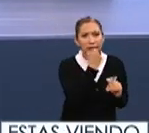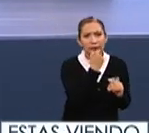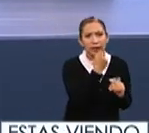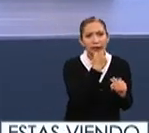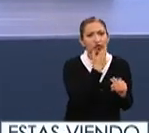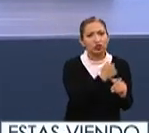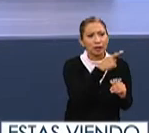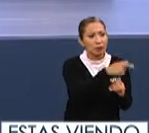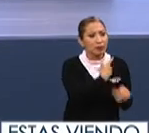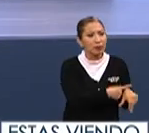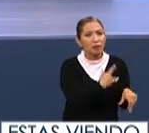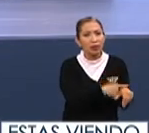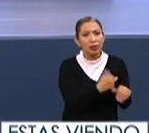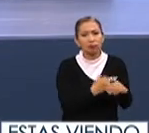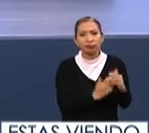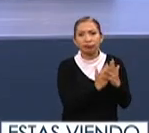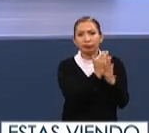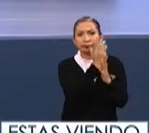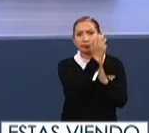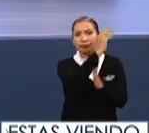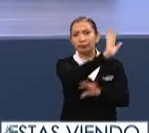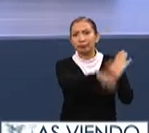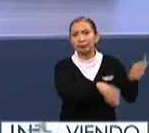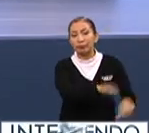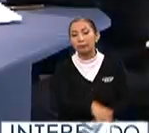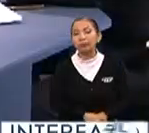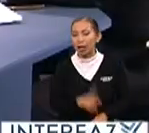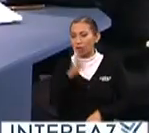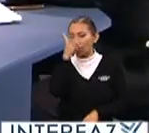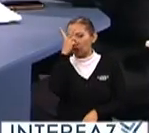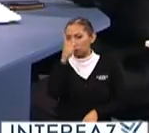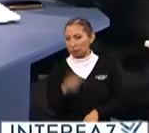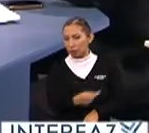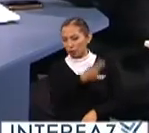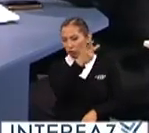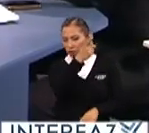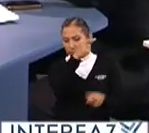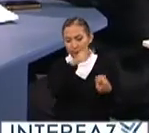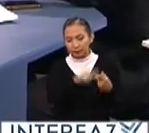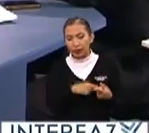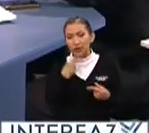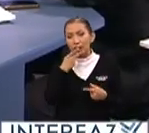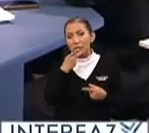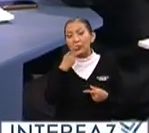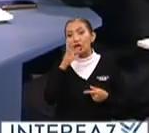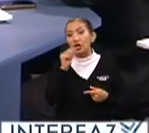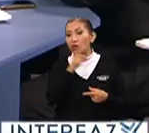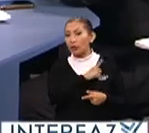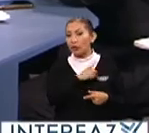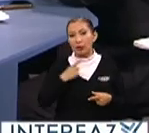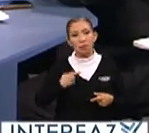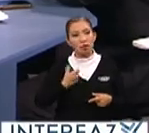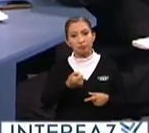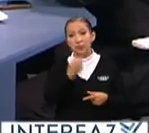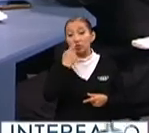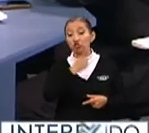cifra muy impactante doctor dos preguntas rápidamente estamos hablando de no recetarnos